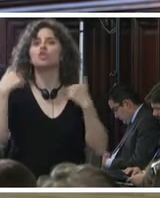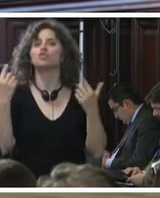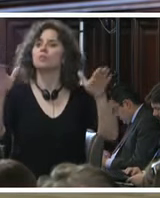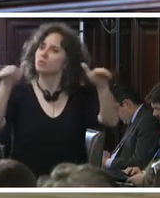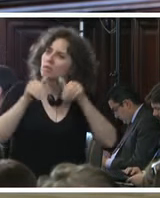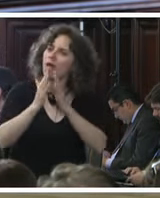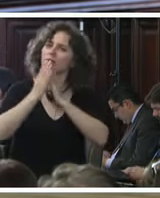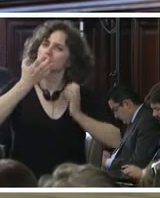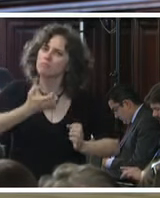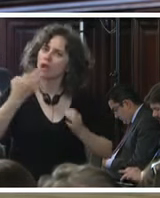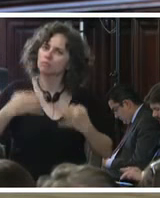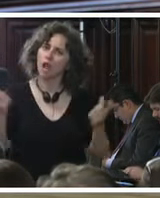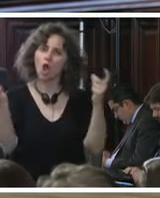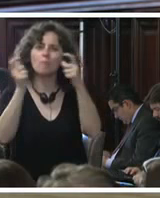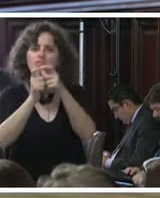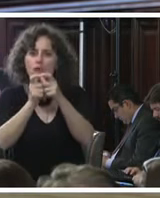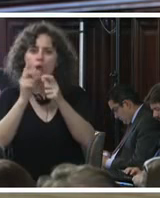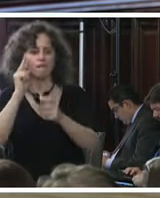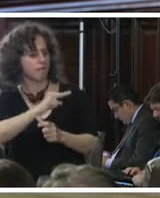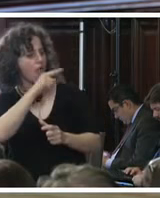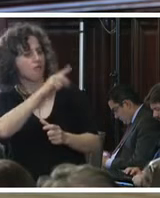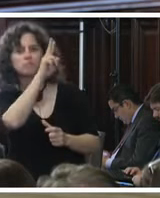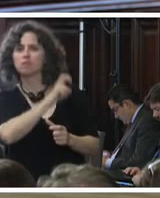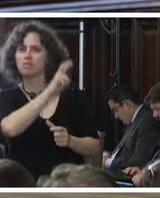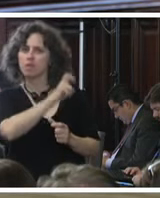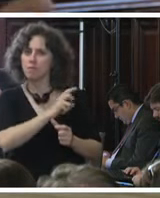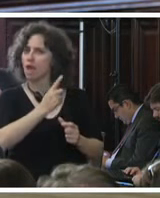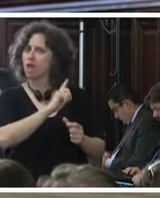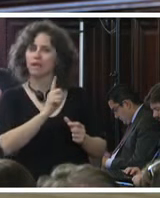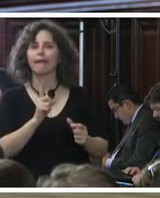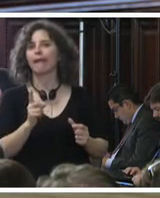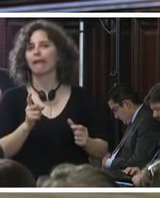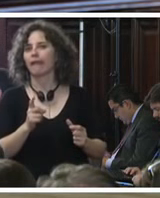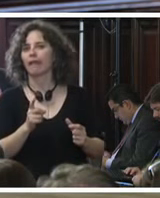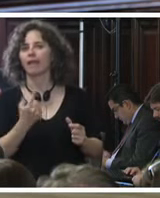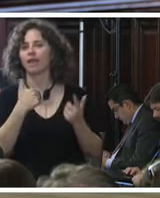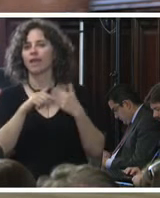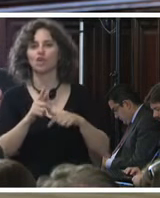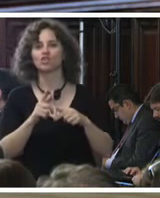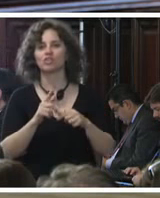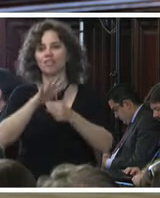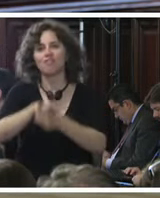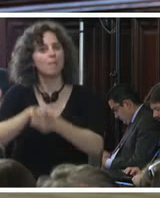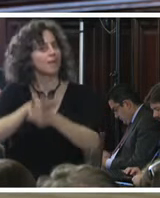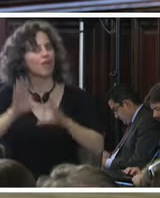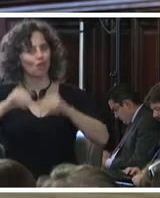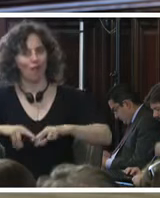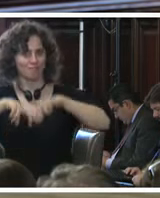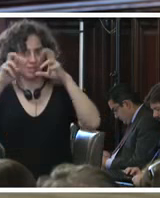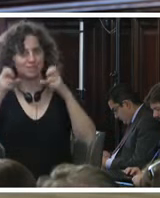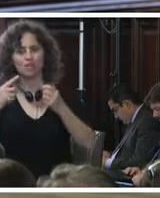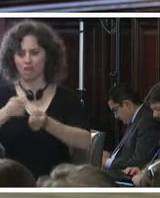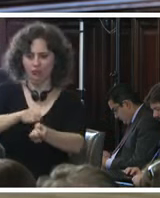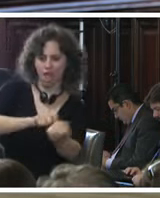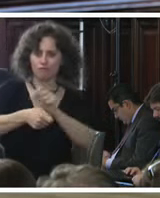serio para que la Comisión pues vea este tema que no se siga echando por tierra toda la investigación y todo el esfuerzo del